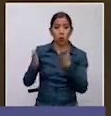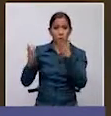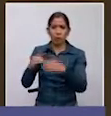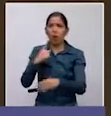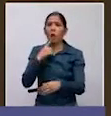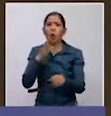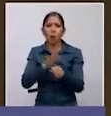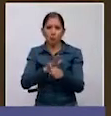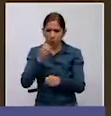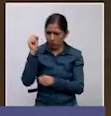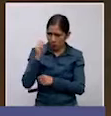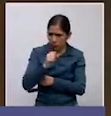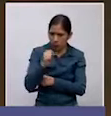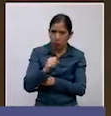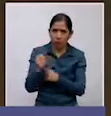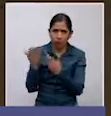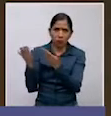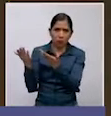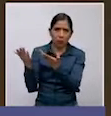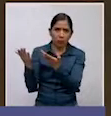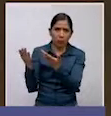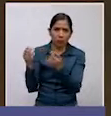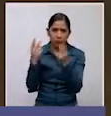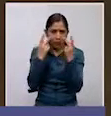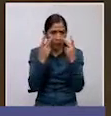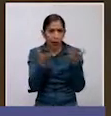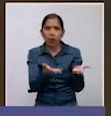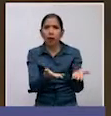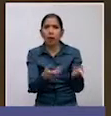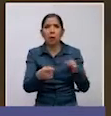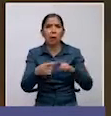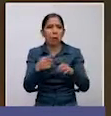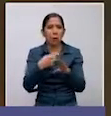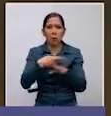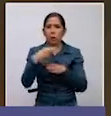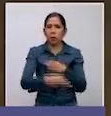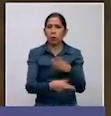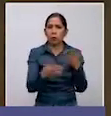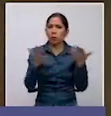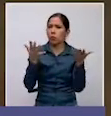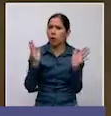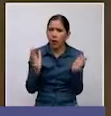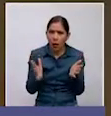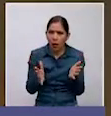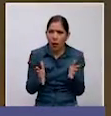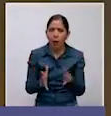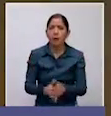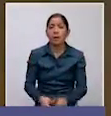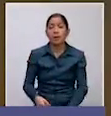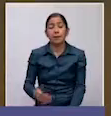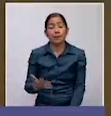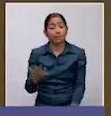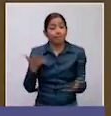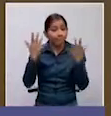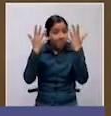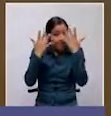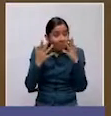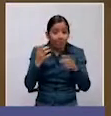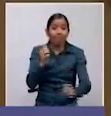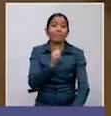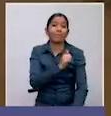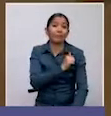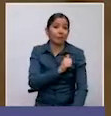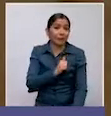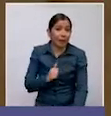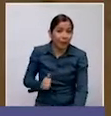acá donde nos encontramos en este momento, donde no vemos resultados. Lamentablemente tenemos un municipio que anda